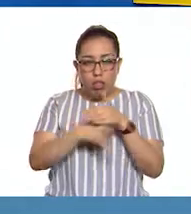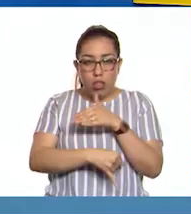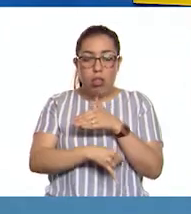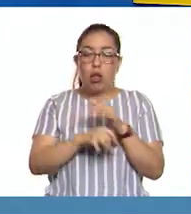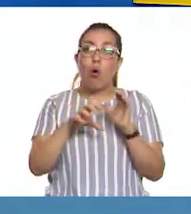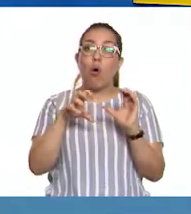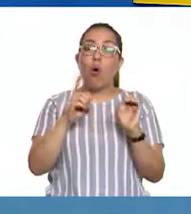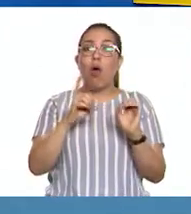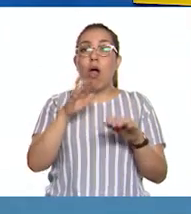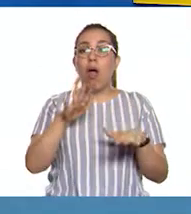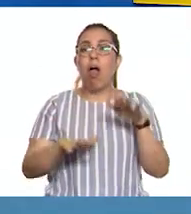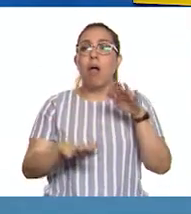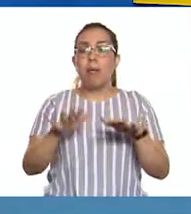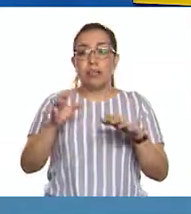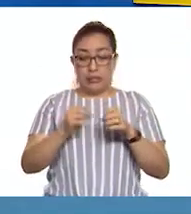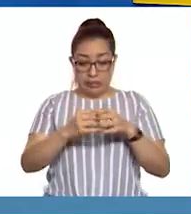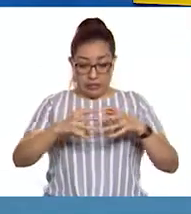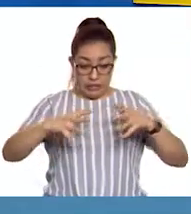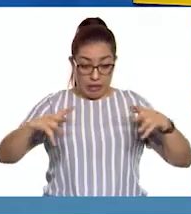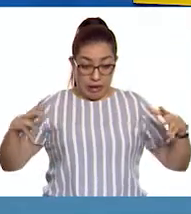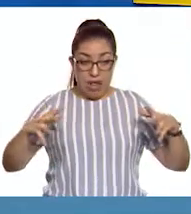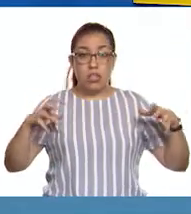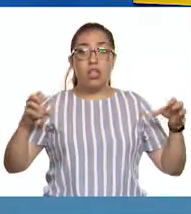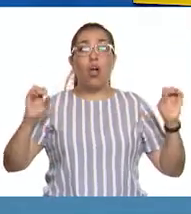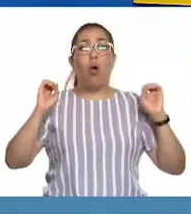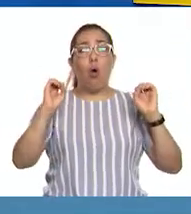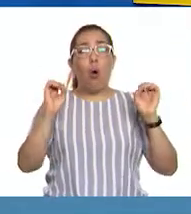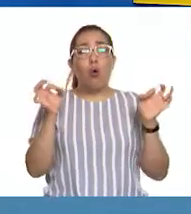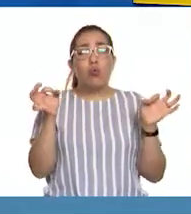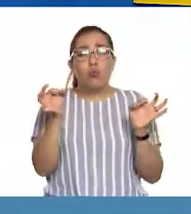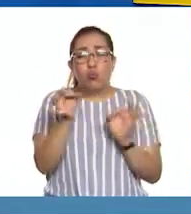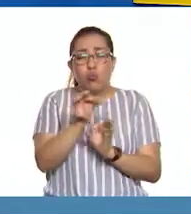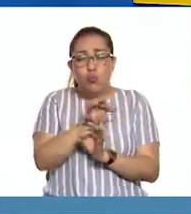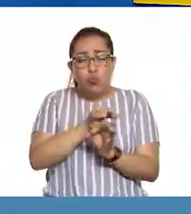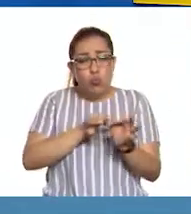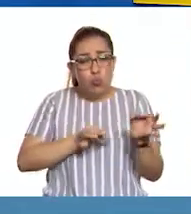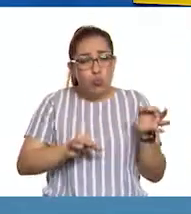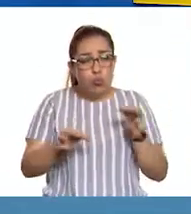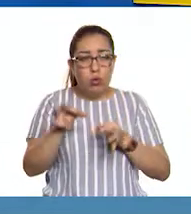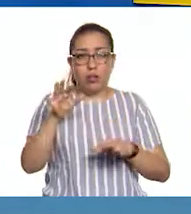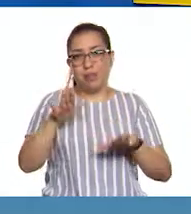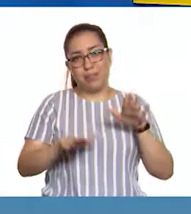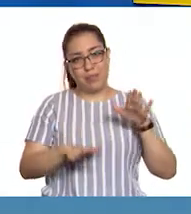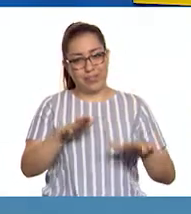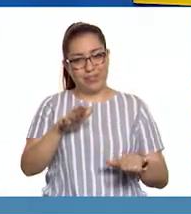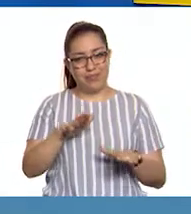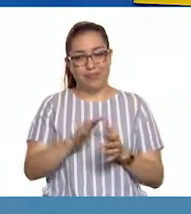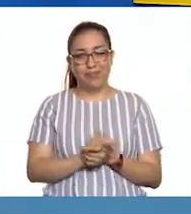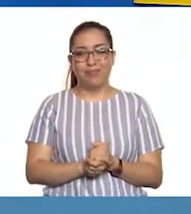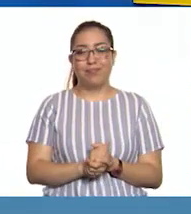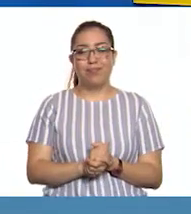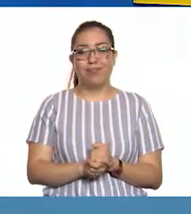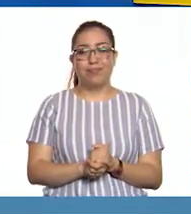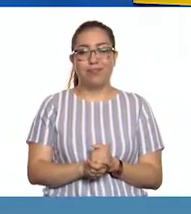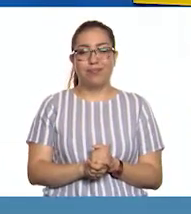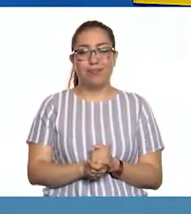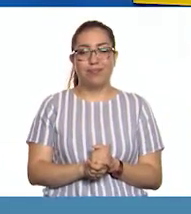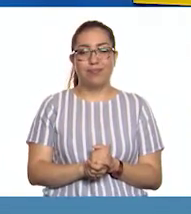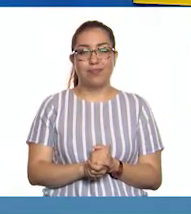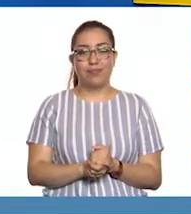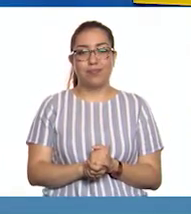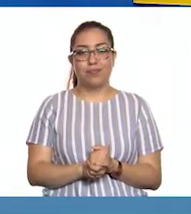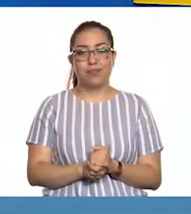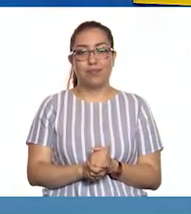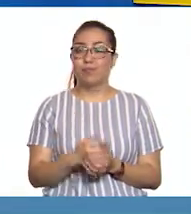que en otros son macroscópicos. Es decir, que los podemos ver a simple vista. Ah. También es conveniente